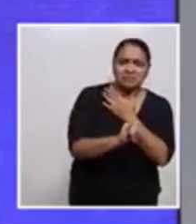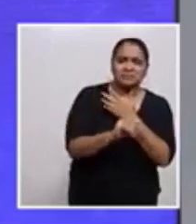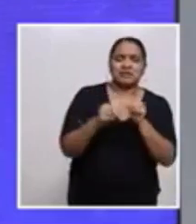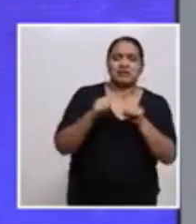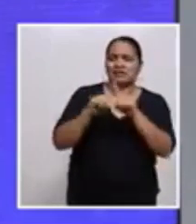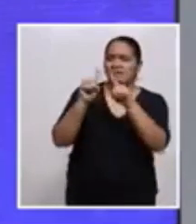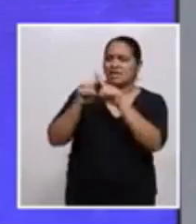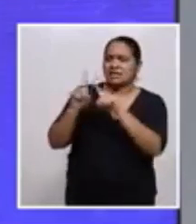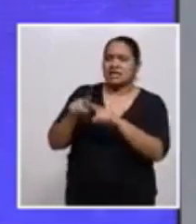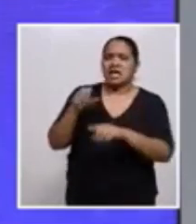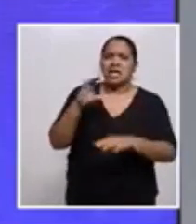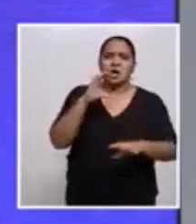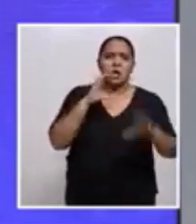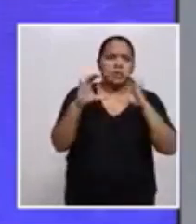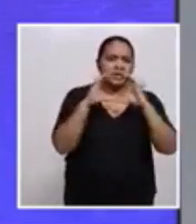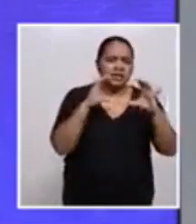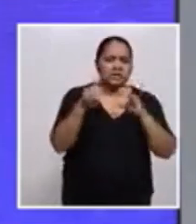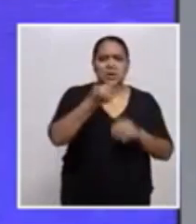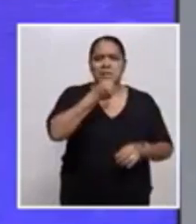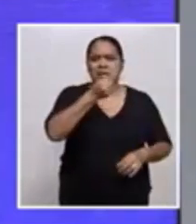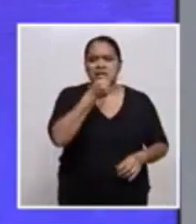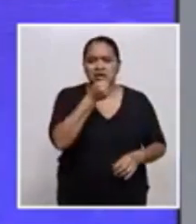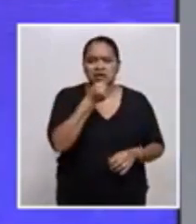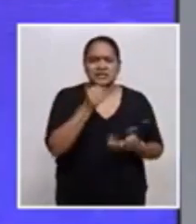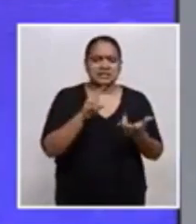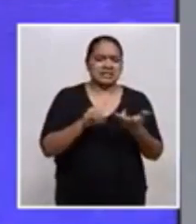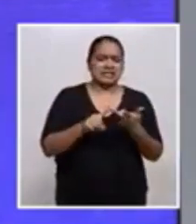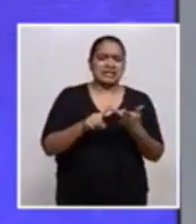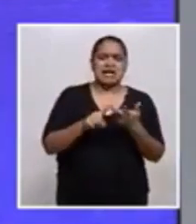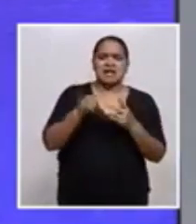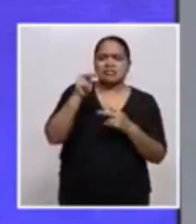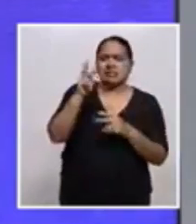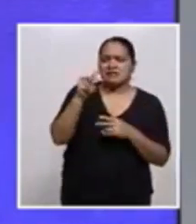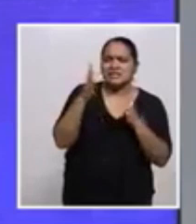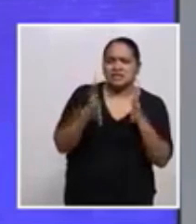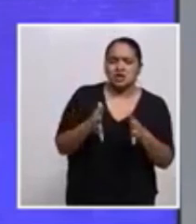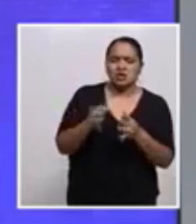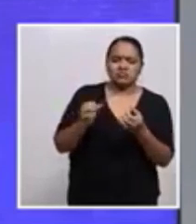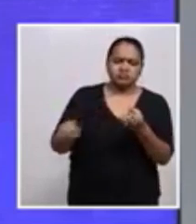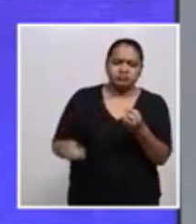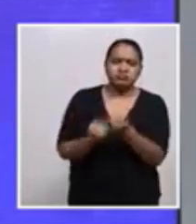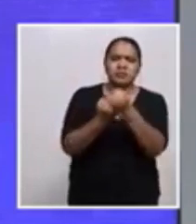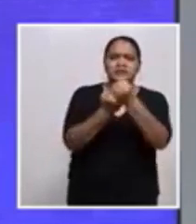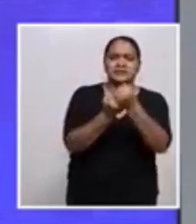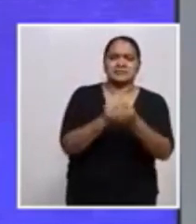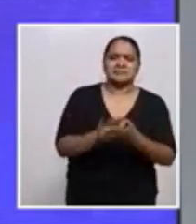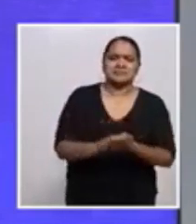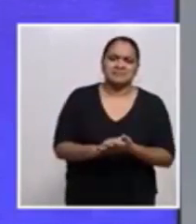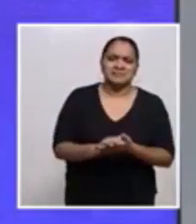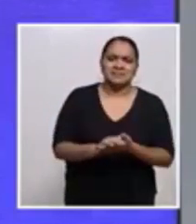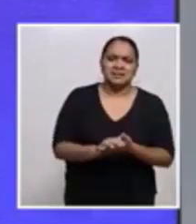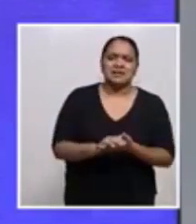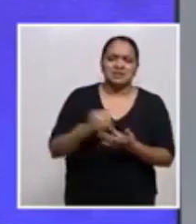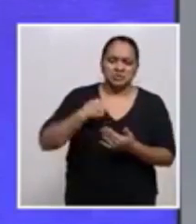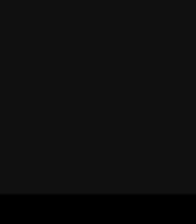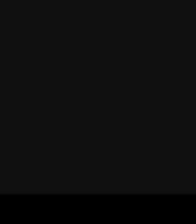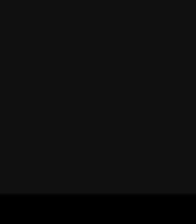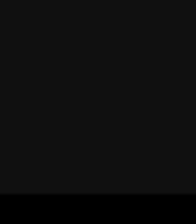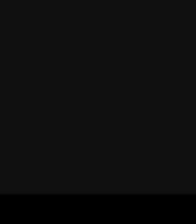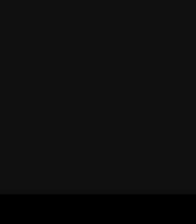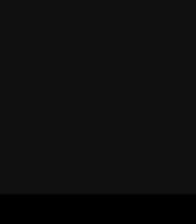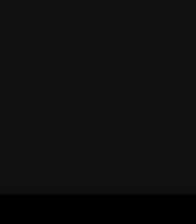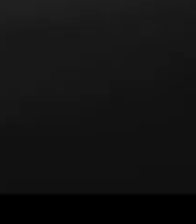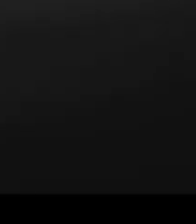comunicadores, personal de seguridad, a todos los que están contribuyendo de una u otra manera nuestro reconocimiento.